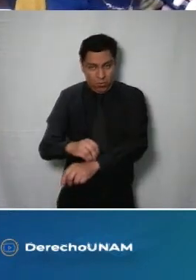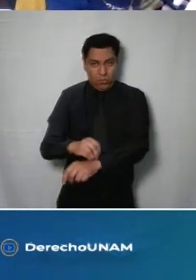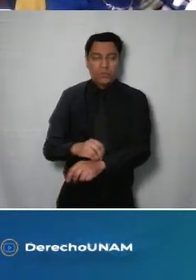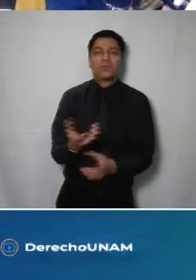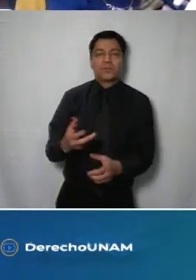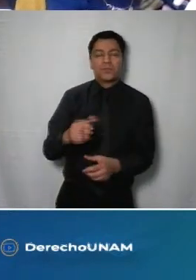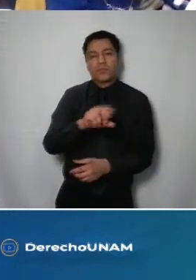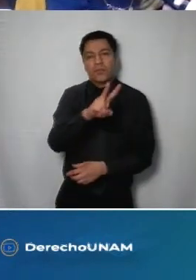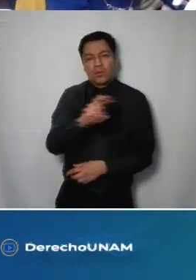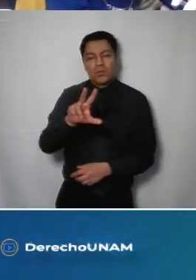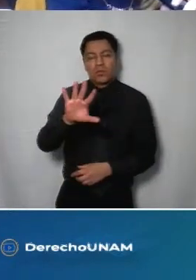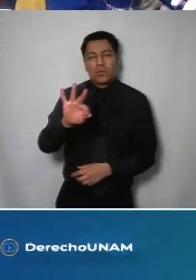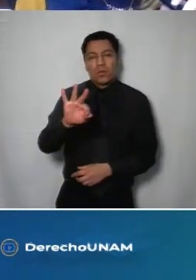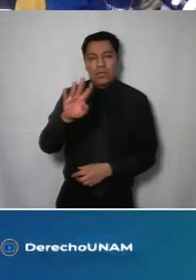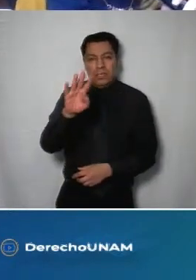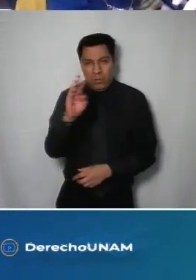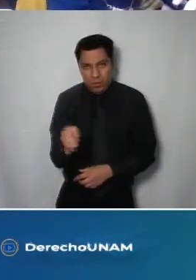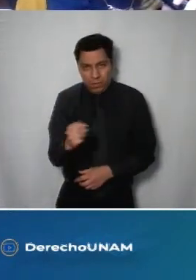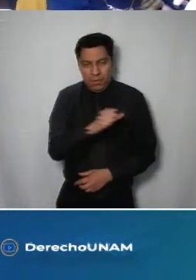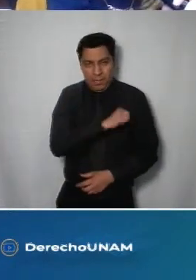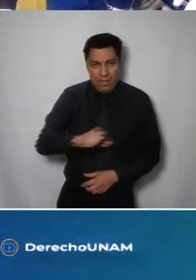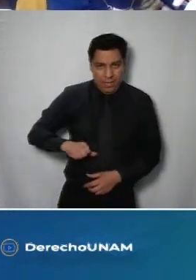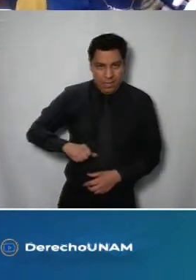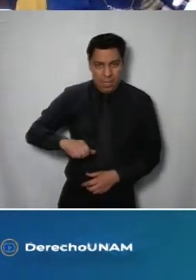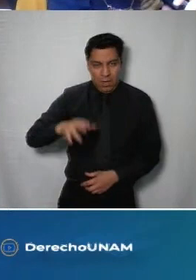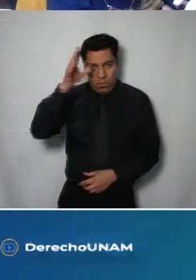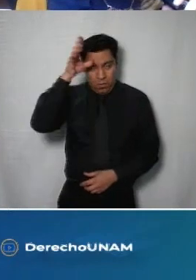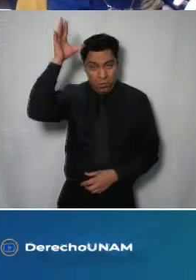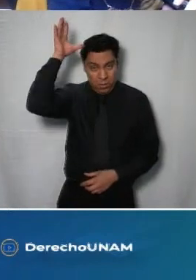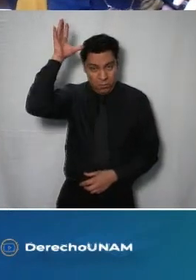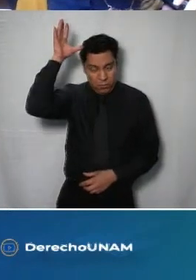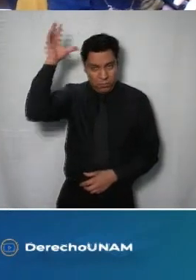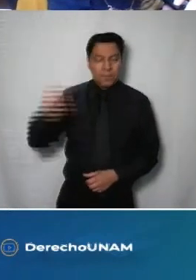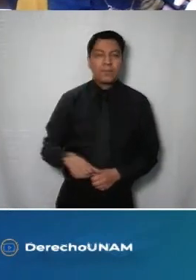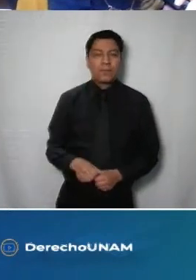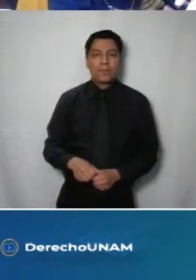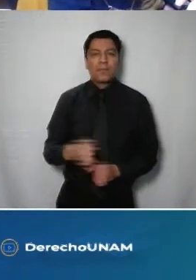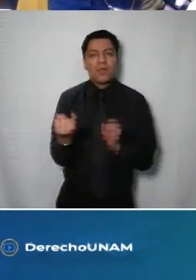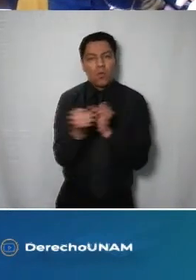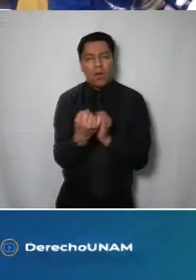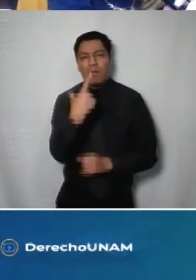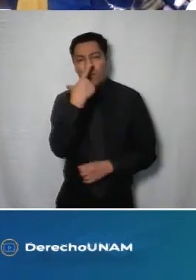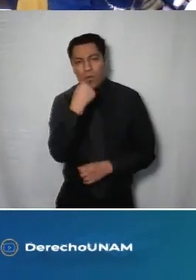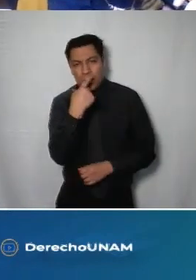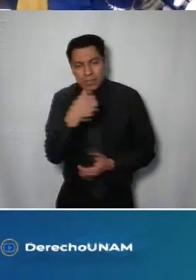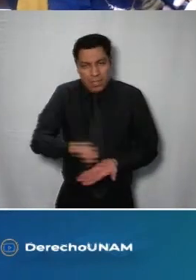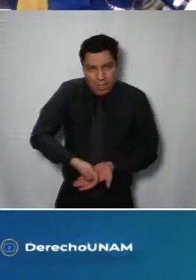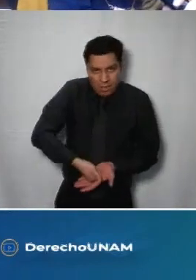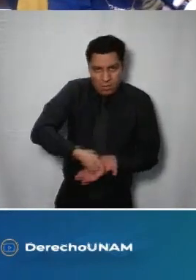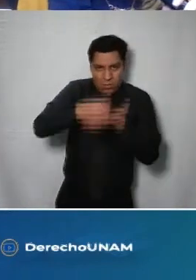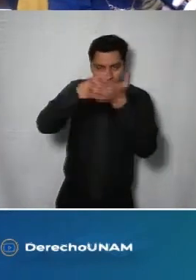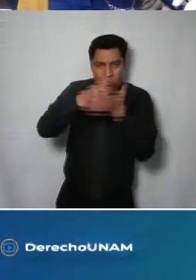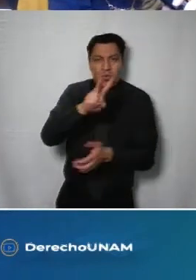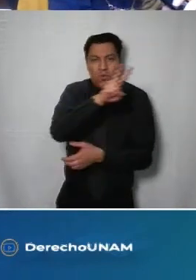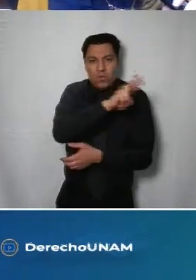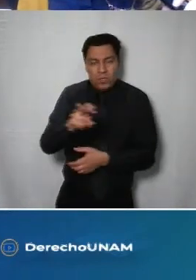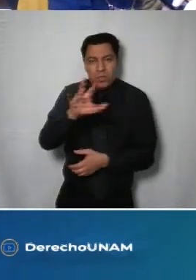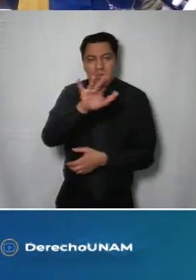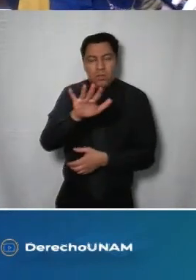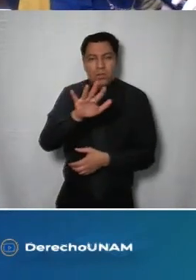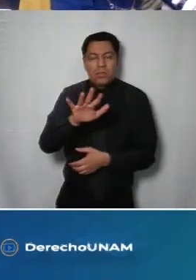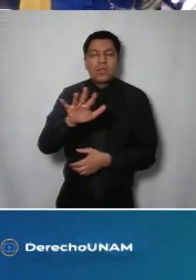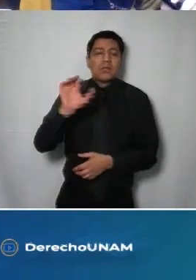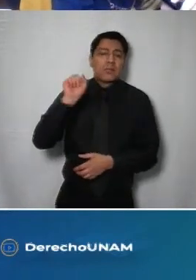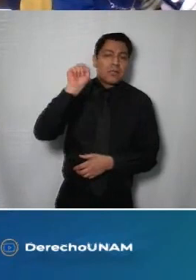Servicios 249 de la Alcaldía Cuauhtémoc 250 de la Policía Auxiliar 259 del Sindicato